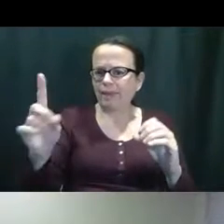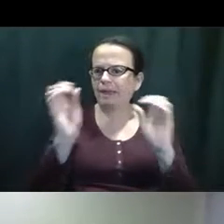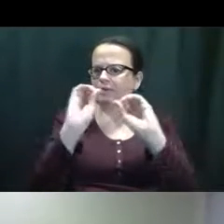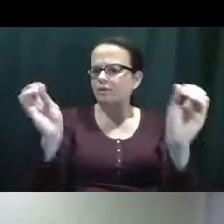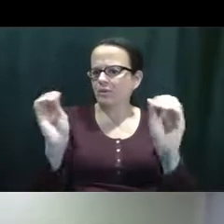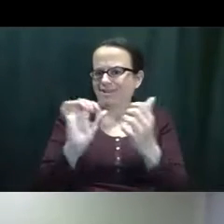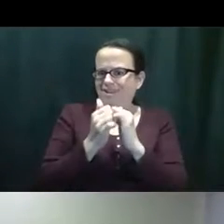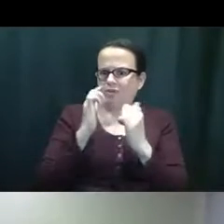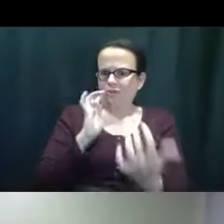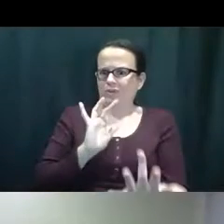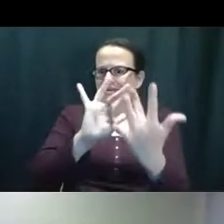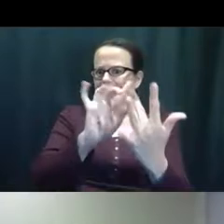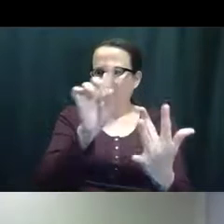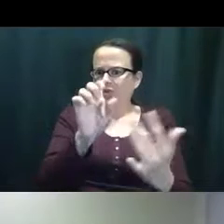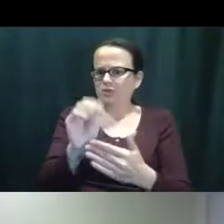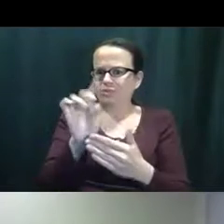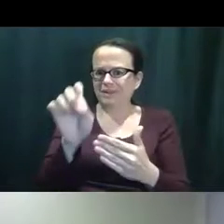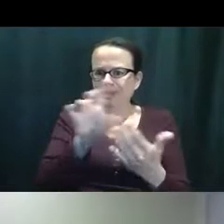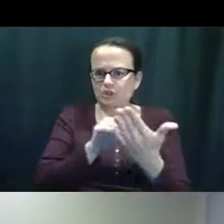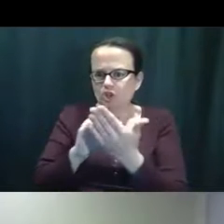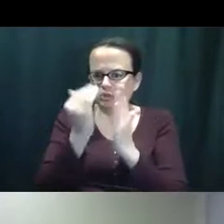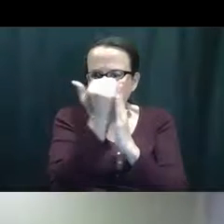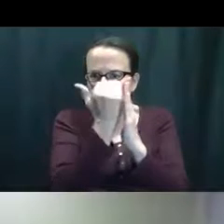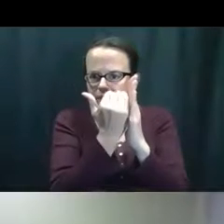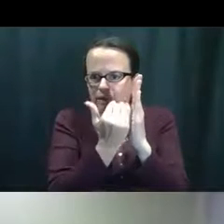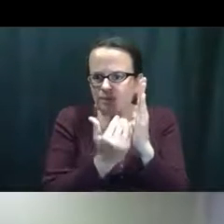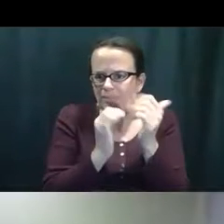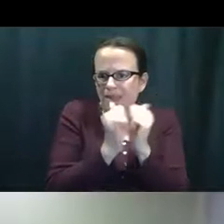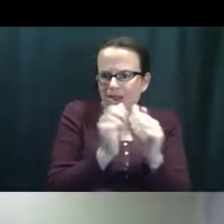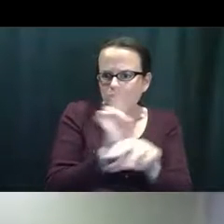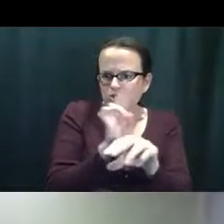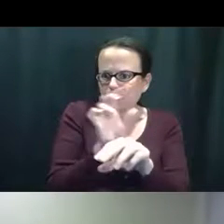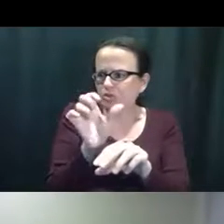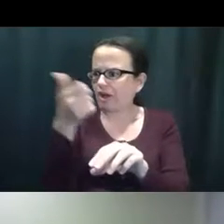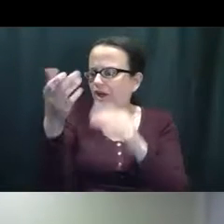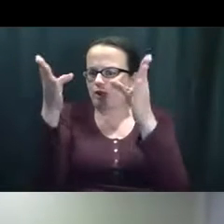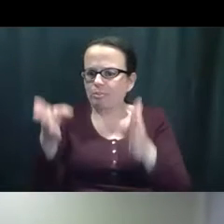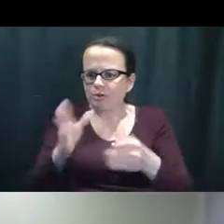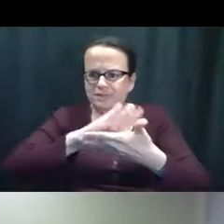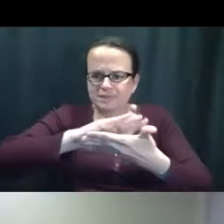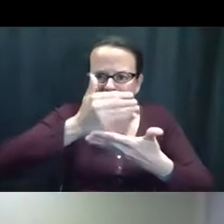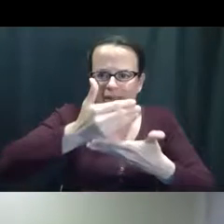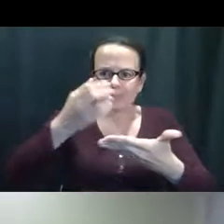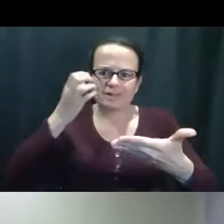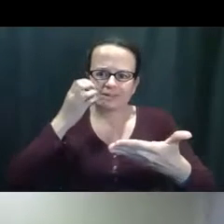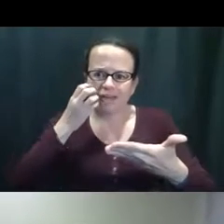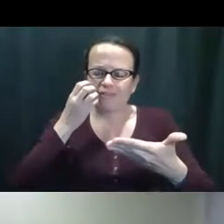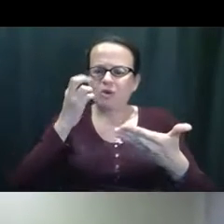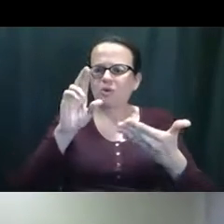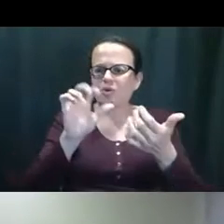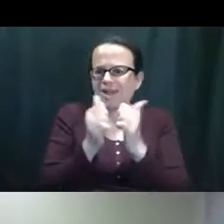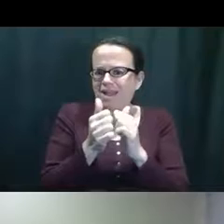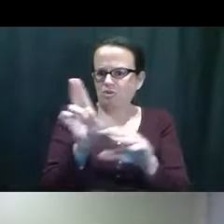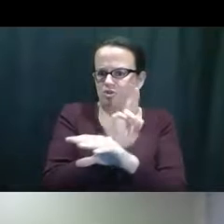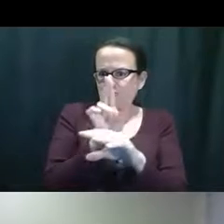ni ni teléfonos móviles y tienen que aprender y cómo usar el el teléfono de otra